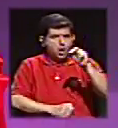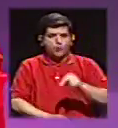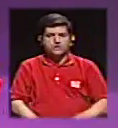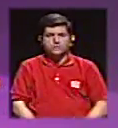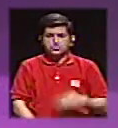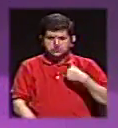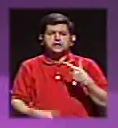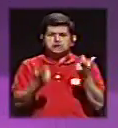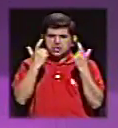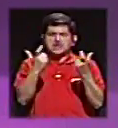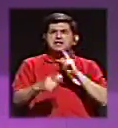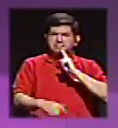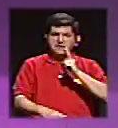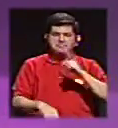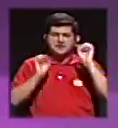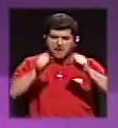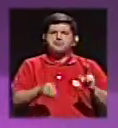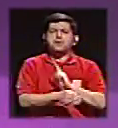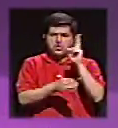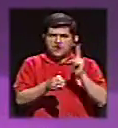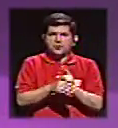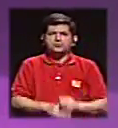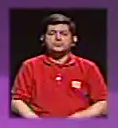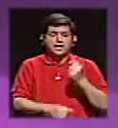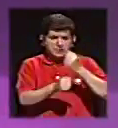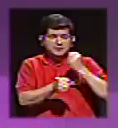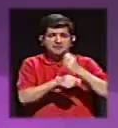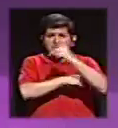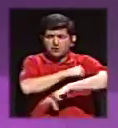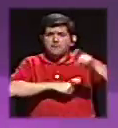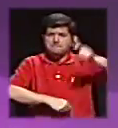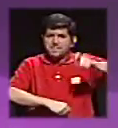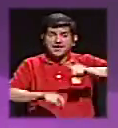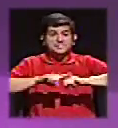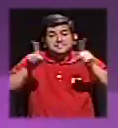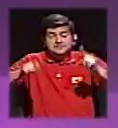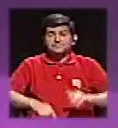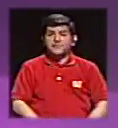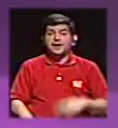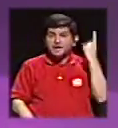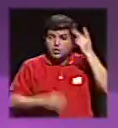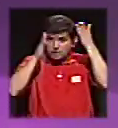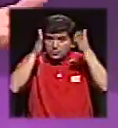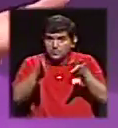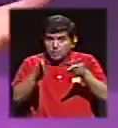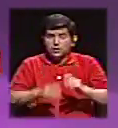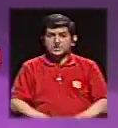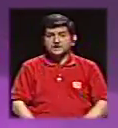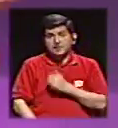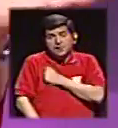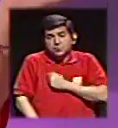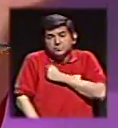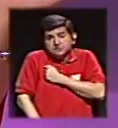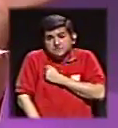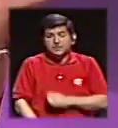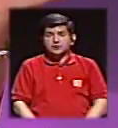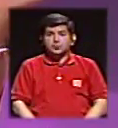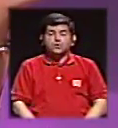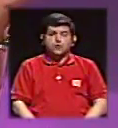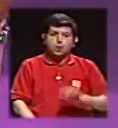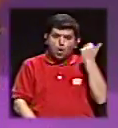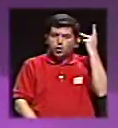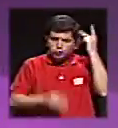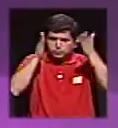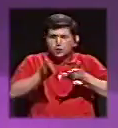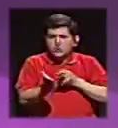Hay mucho dinero que realmente podríamos utilizar para hacer la obra que este país necesita, pero ¿por qué a los políticos? Perdón, porque hay políticos honestos